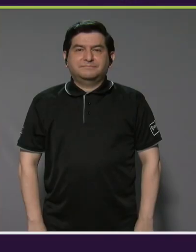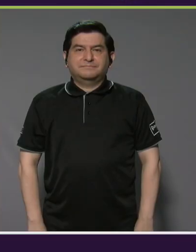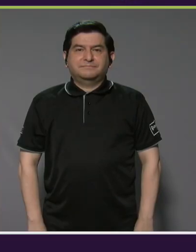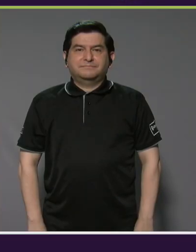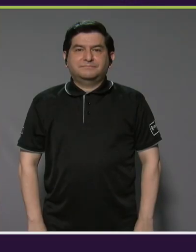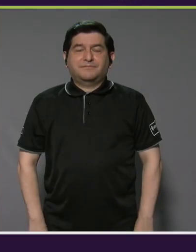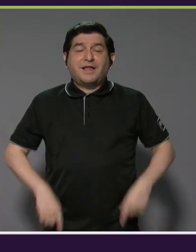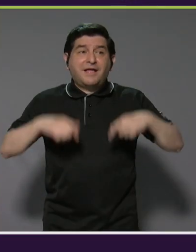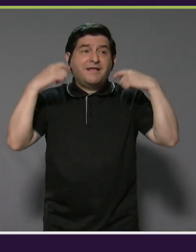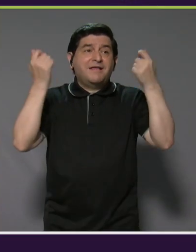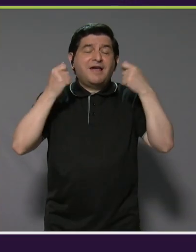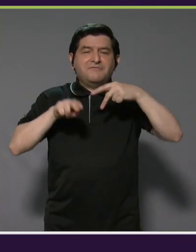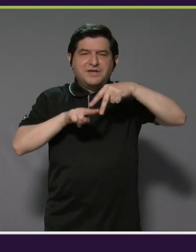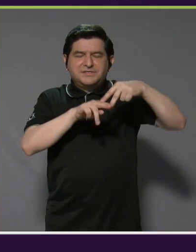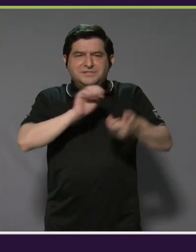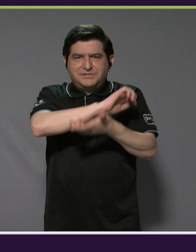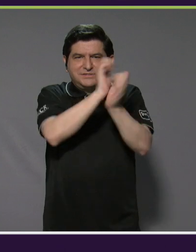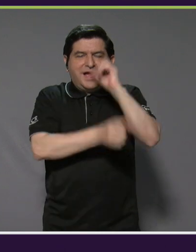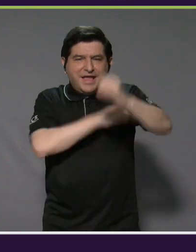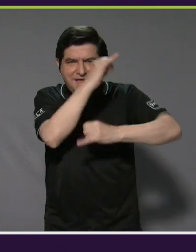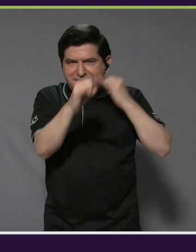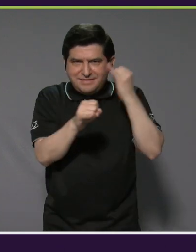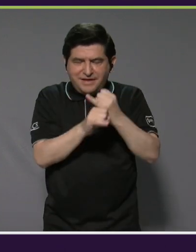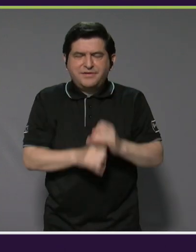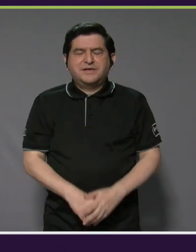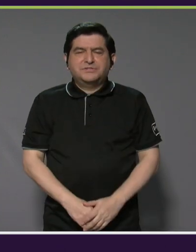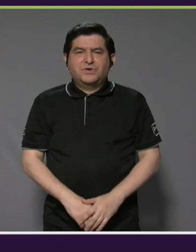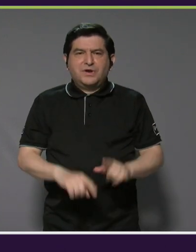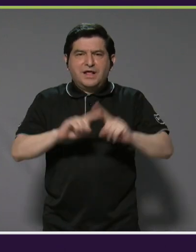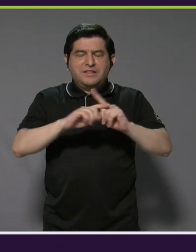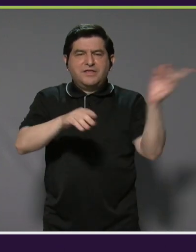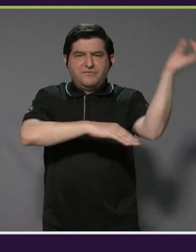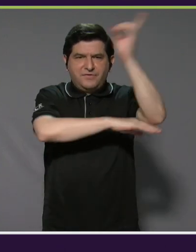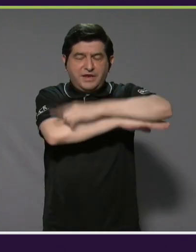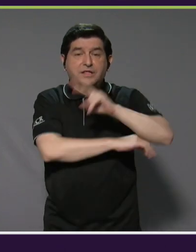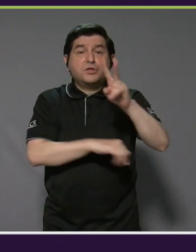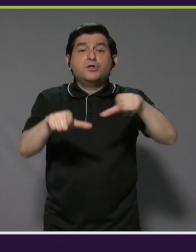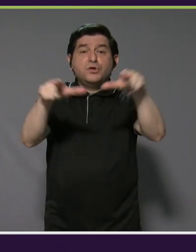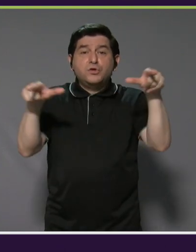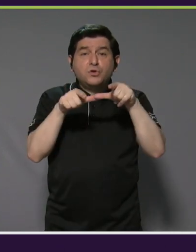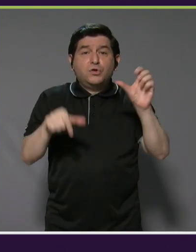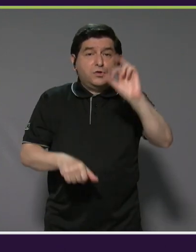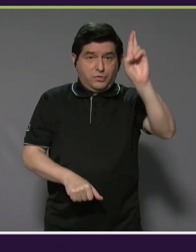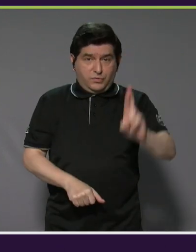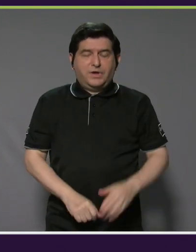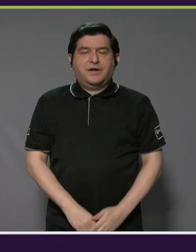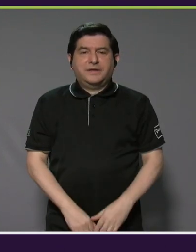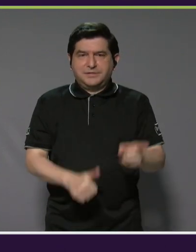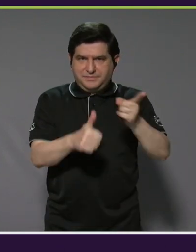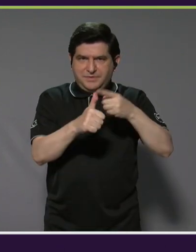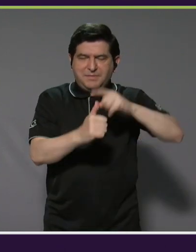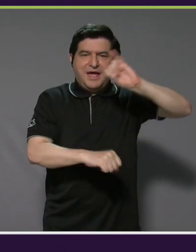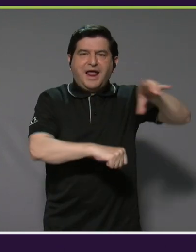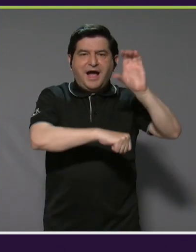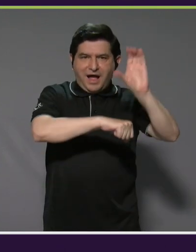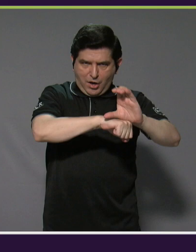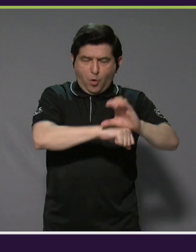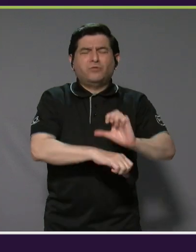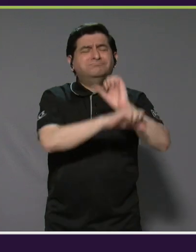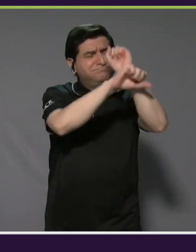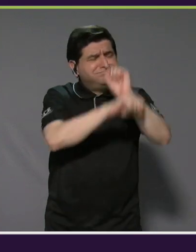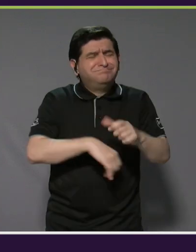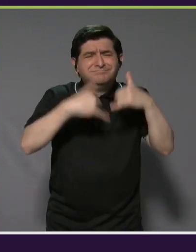La fiesta del surf adaptado internacional abarcó varios días y dos localidades en Costa Rica. La primera, Jacó, que es